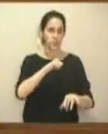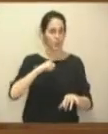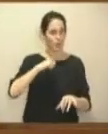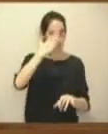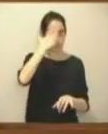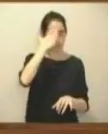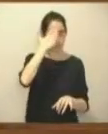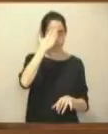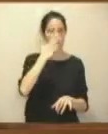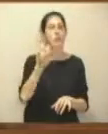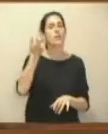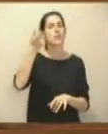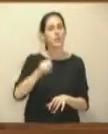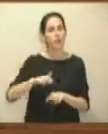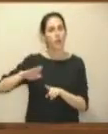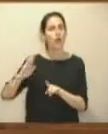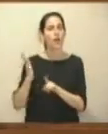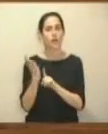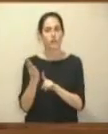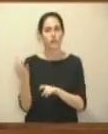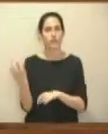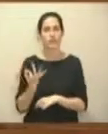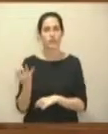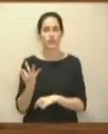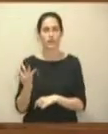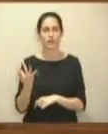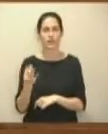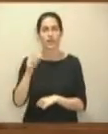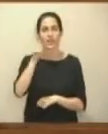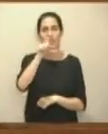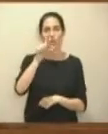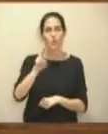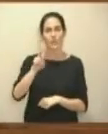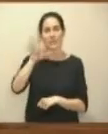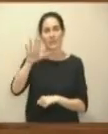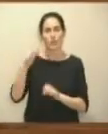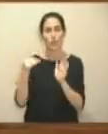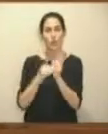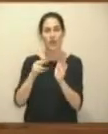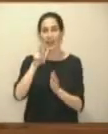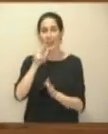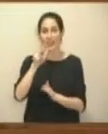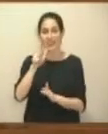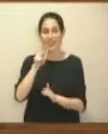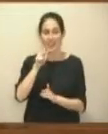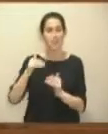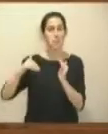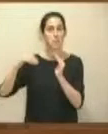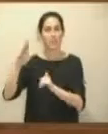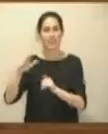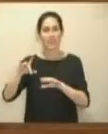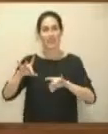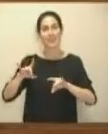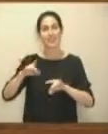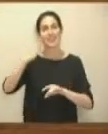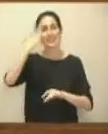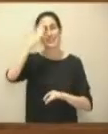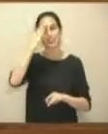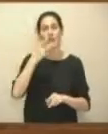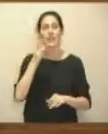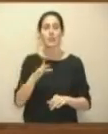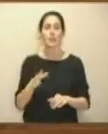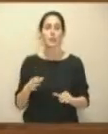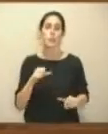individual, sino que también afectan a las más de 125.000 hectáreas que son de titularidad privada